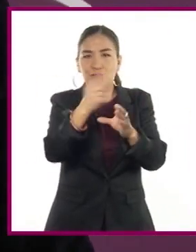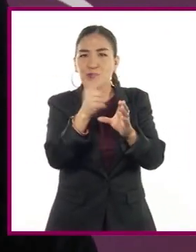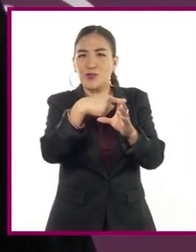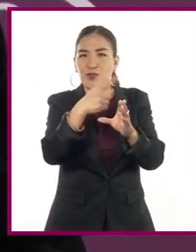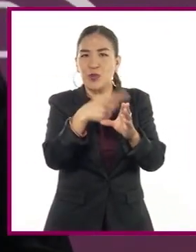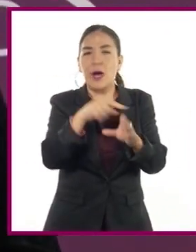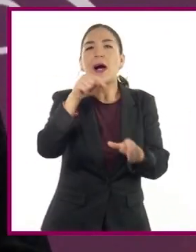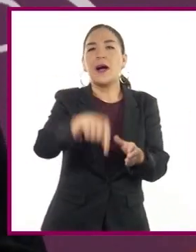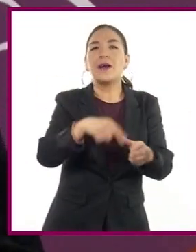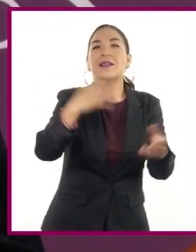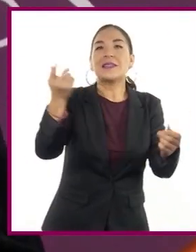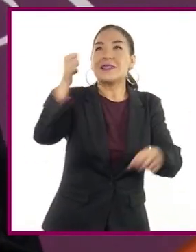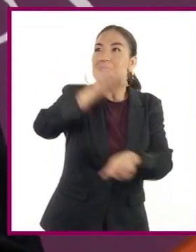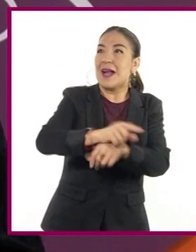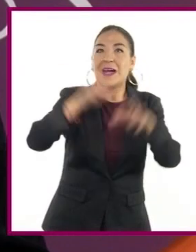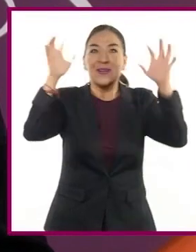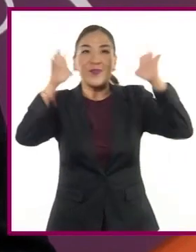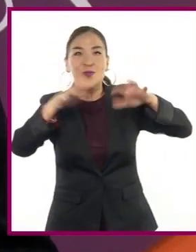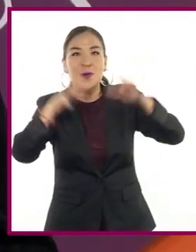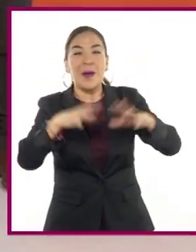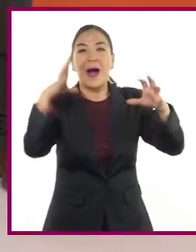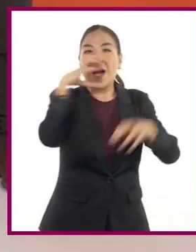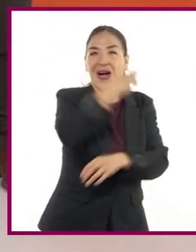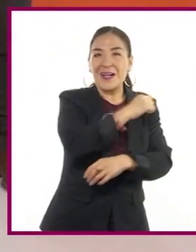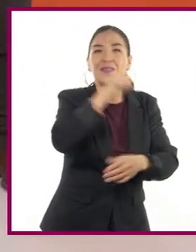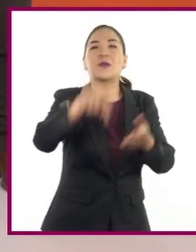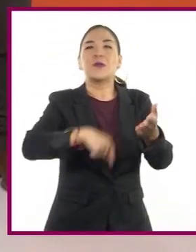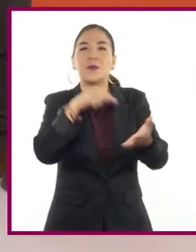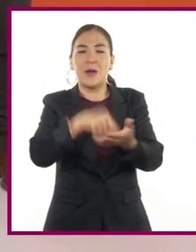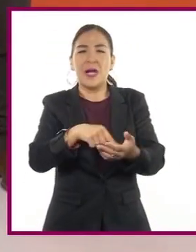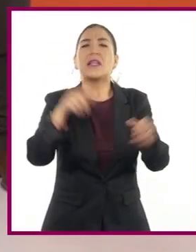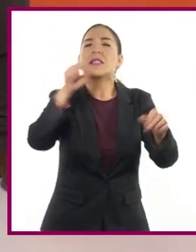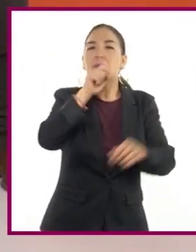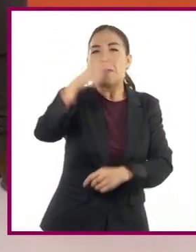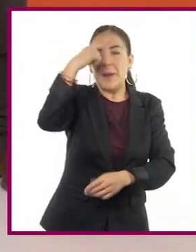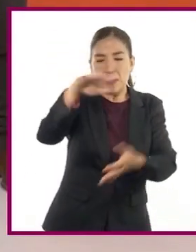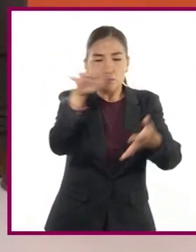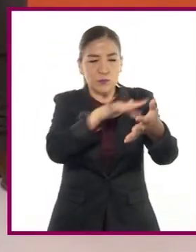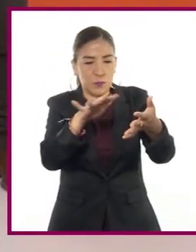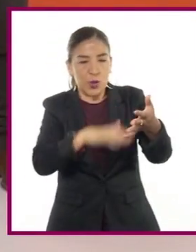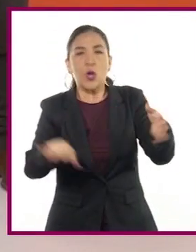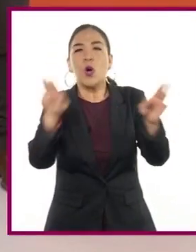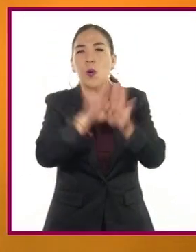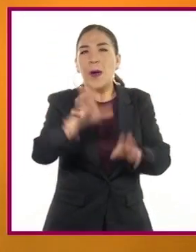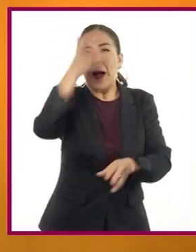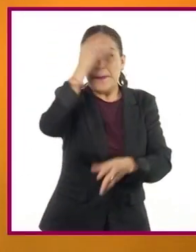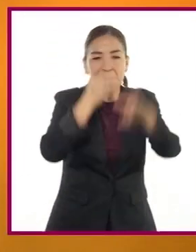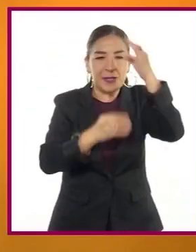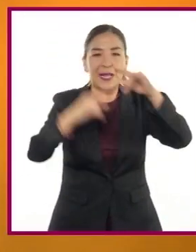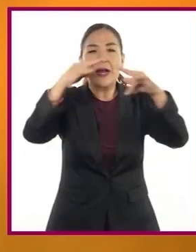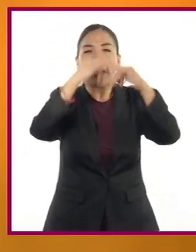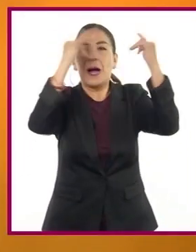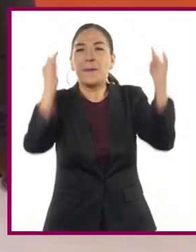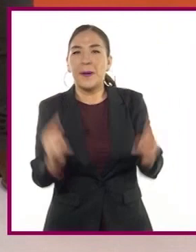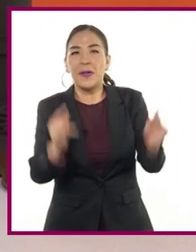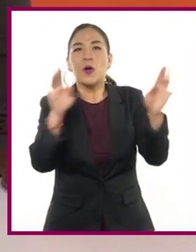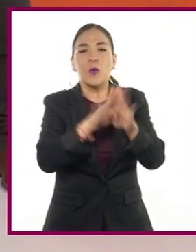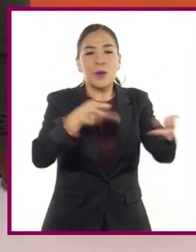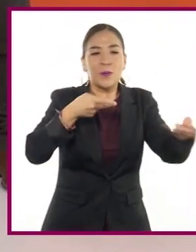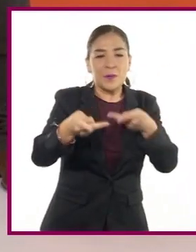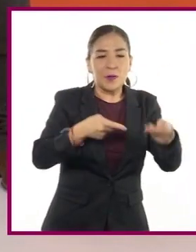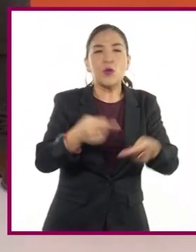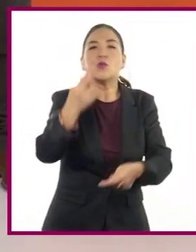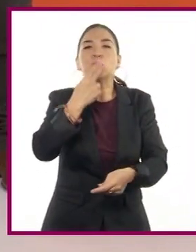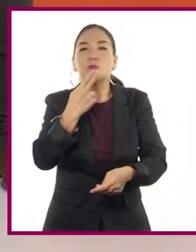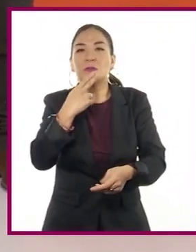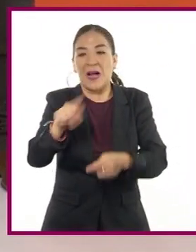pronosticar el tiempo meteorológico. Nos enseña cómo construir refugios o campamentos, a utilizar